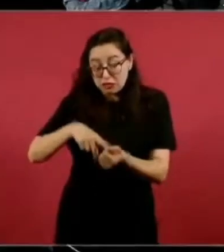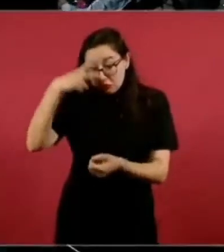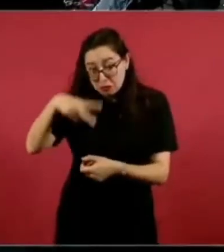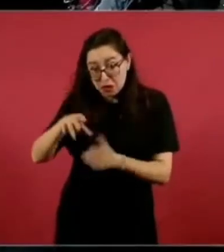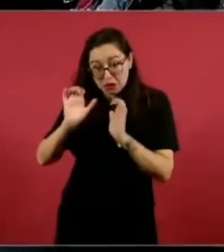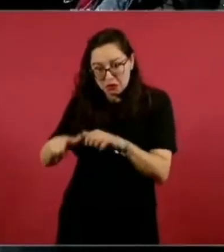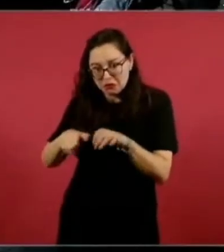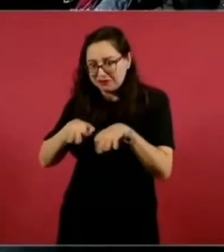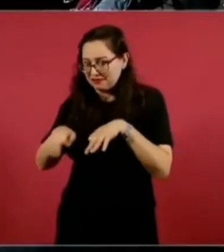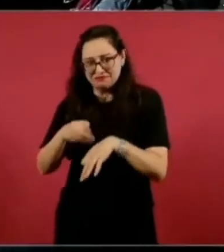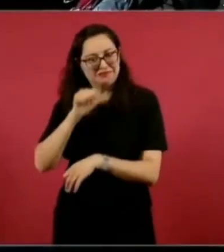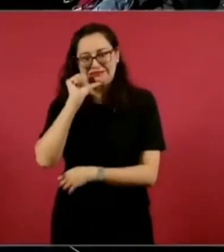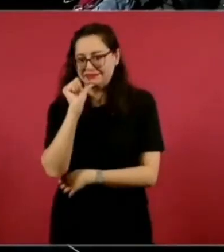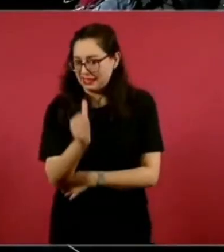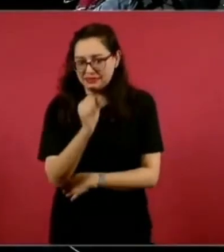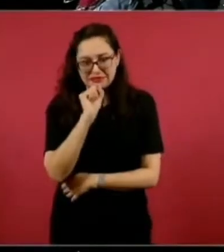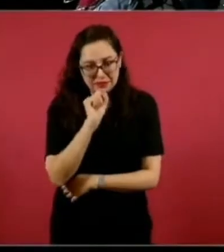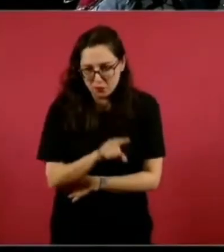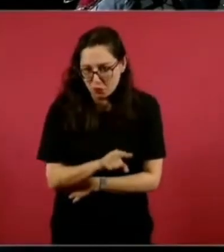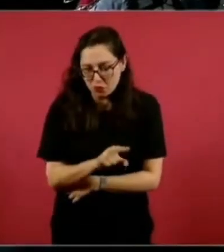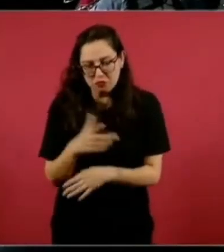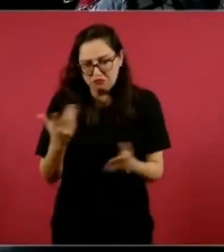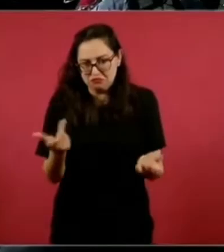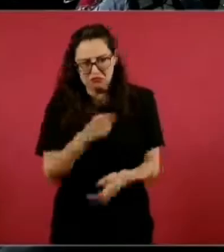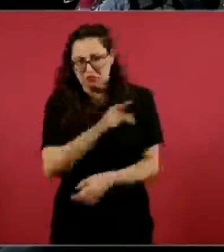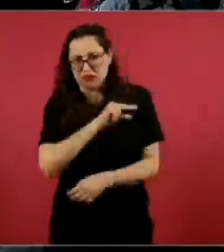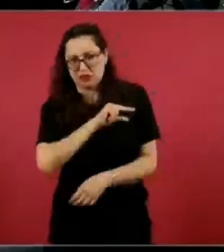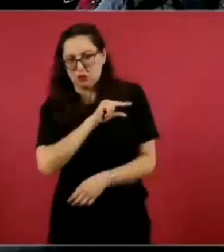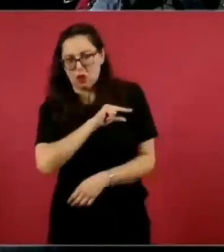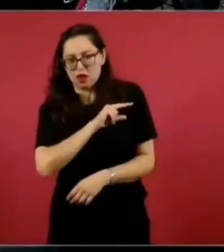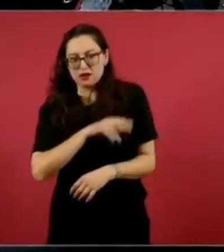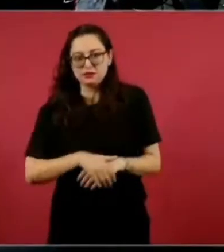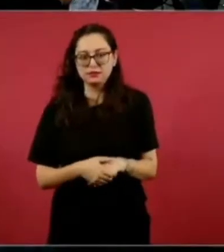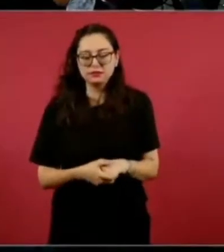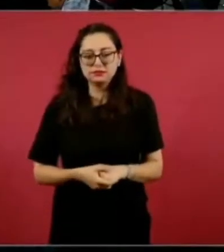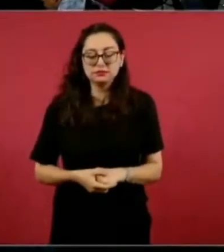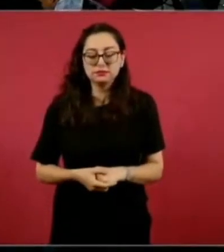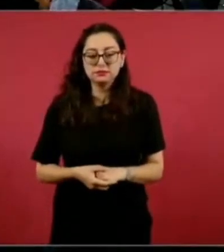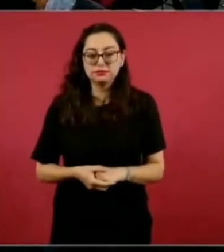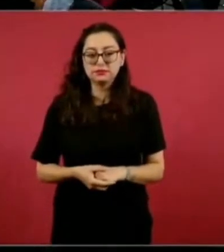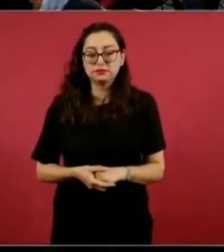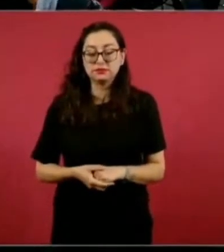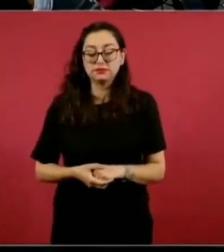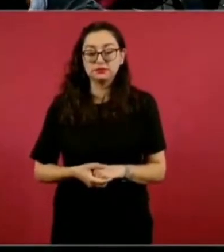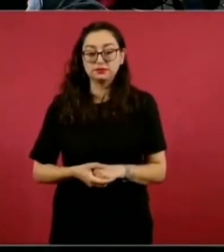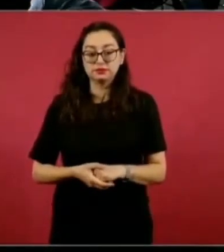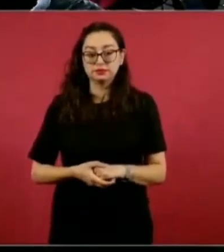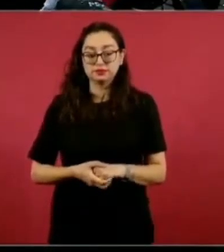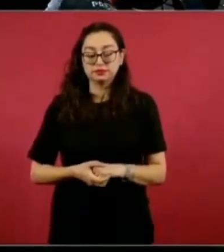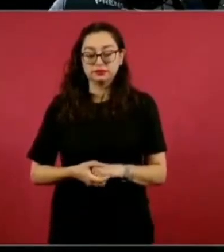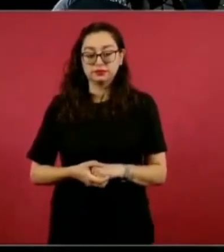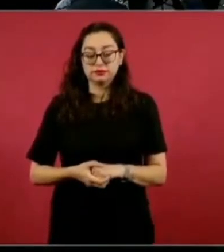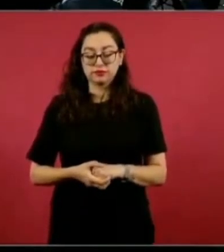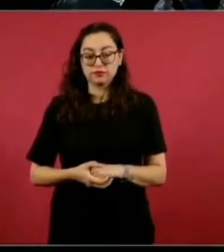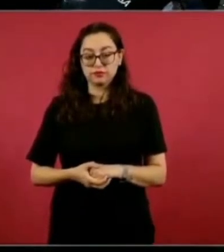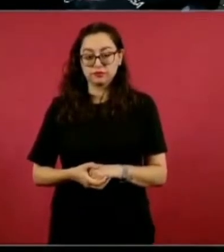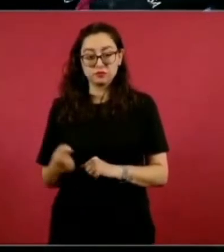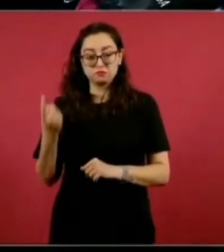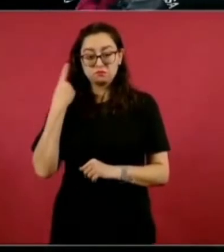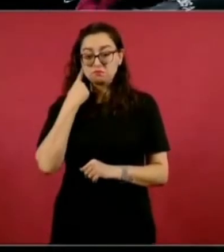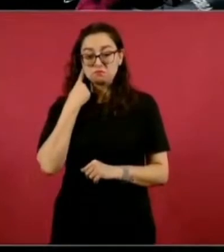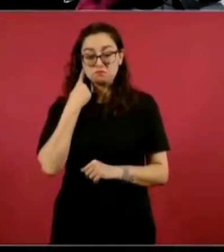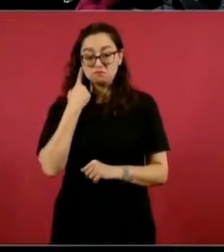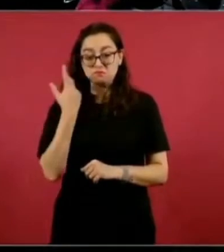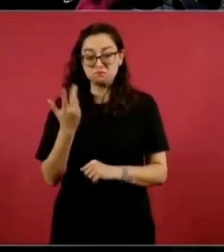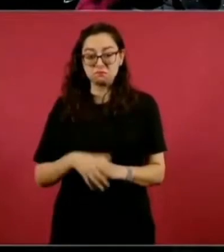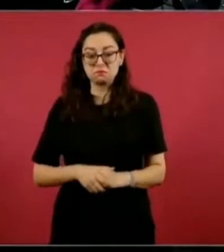¿Sorprendió la captura? ¿Sorprendió la captura? Yo decía que salió uno y llegaron tres, pero existe que el plan de